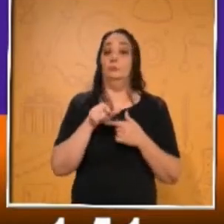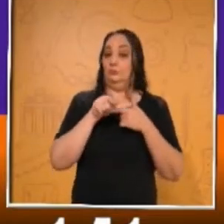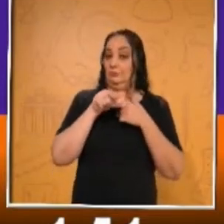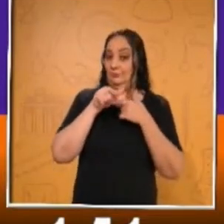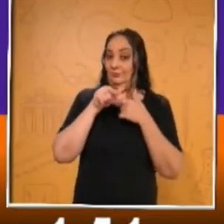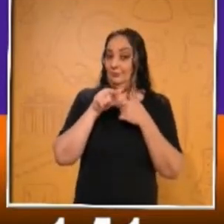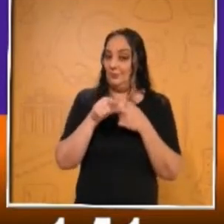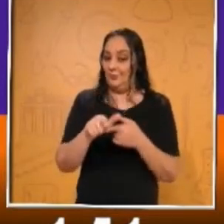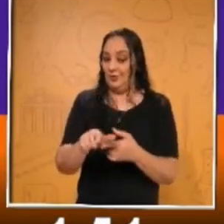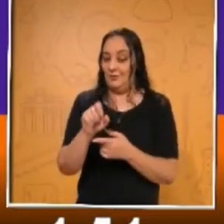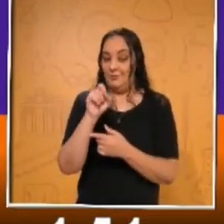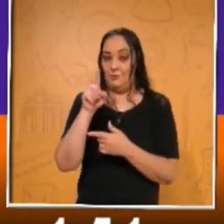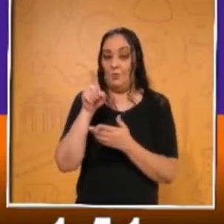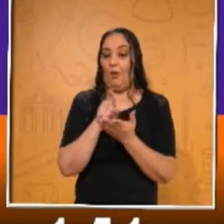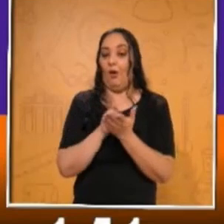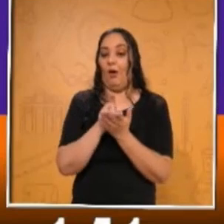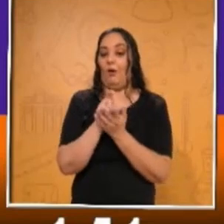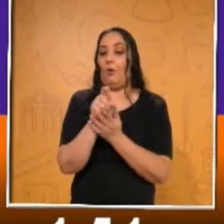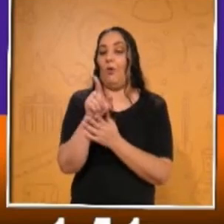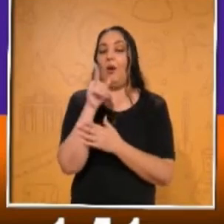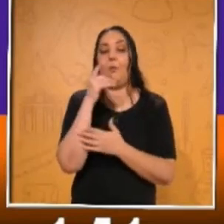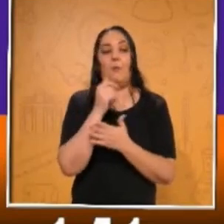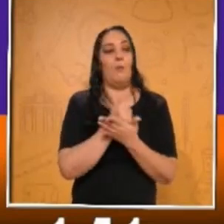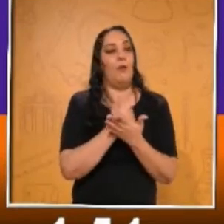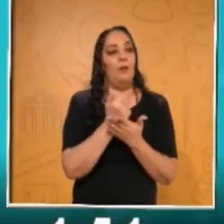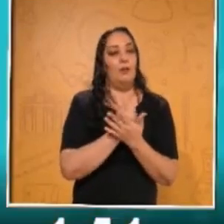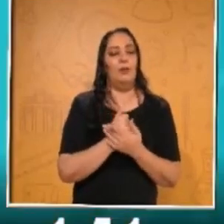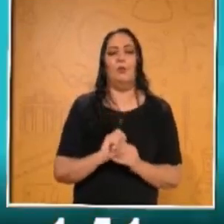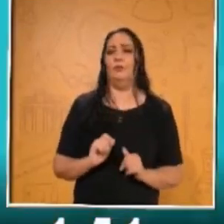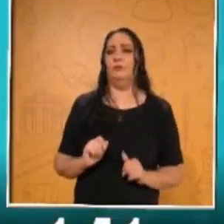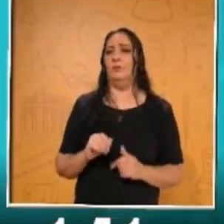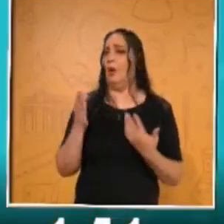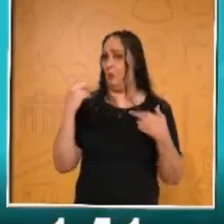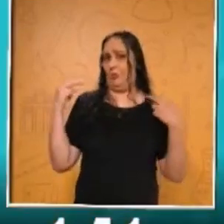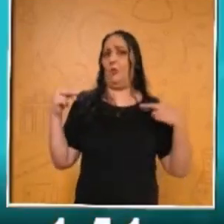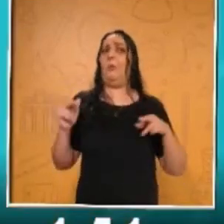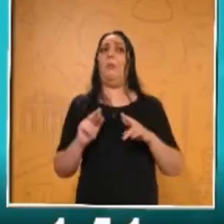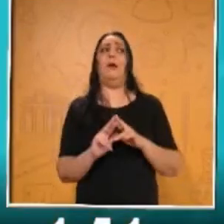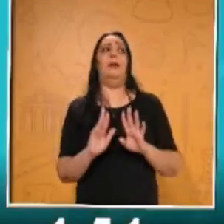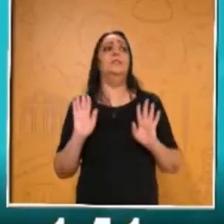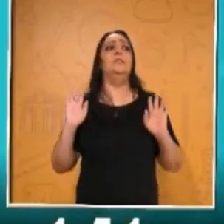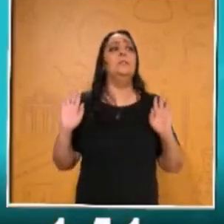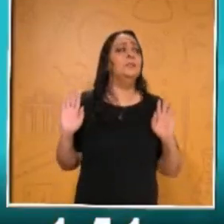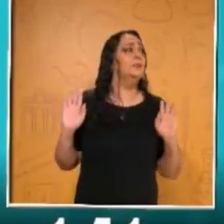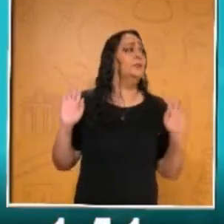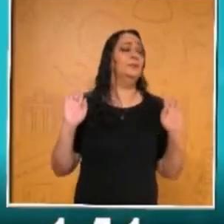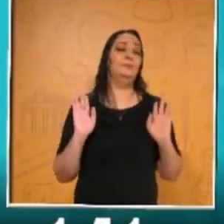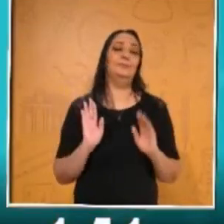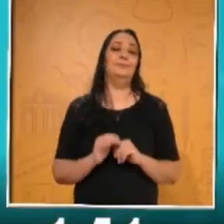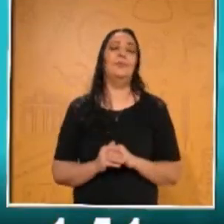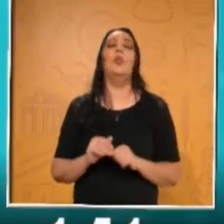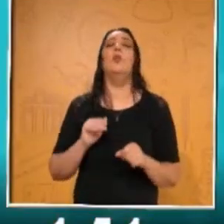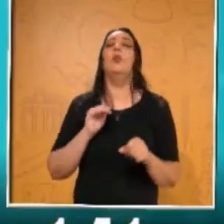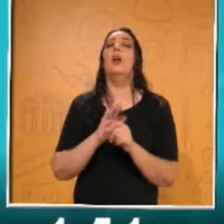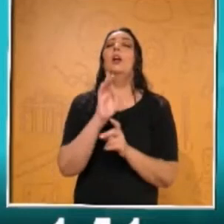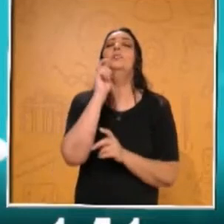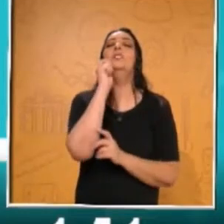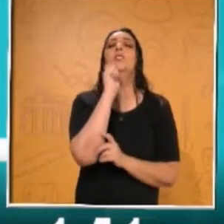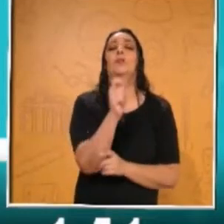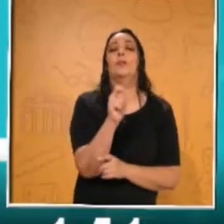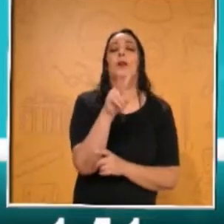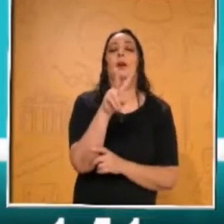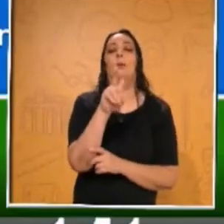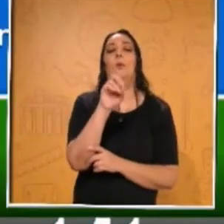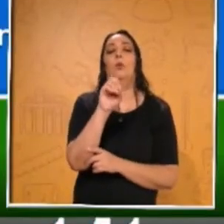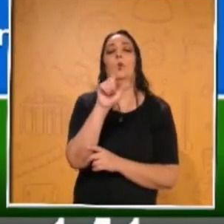el caracol amarillo. Oye, es súper inteligente. ¿No será la maestra? No tengo mi celular ¿Cuál es la definición de volumen?